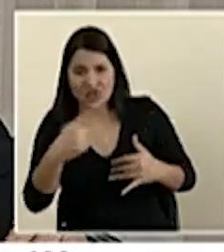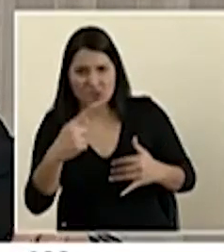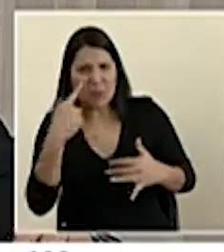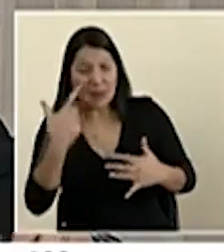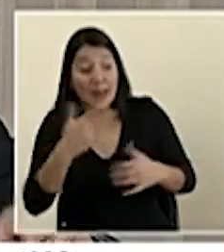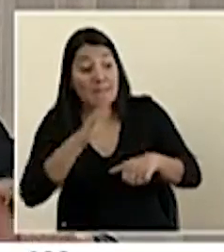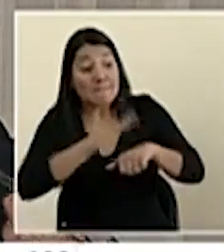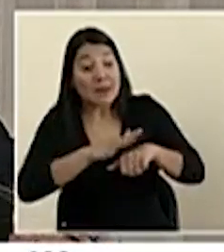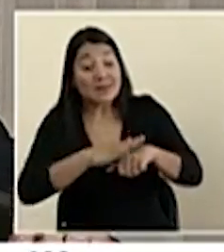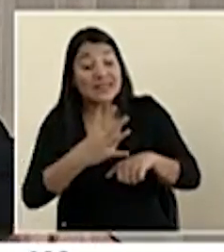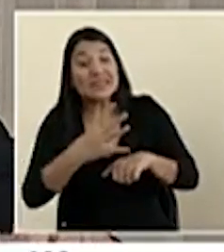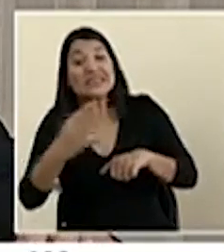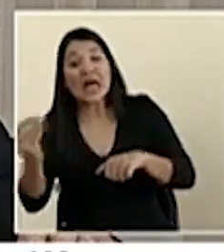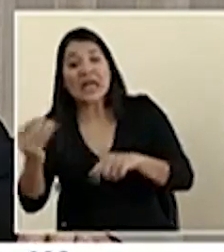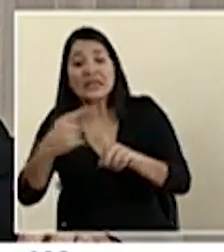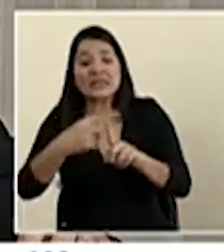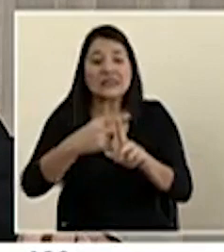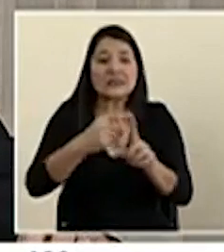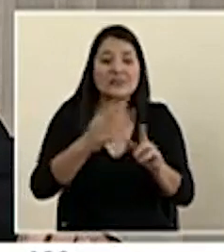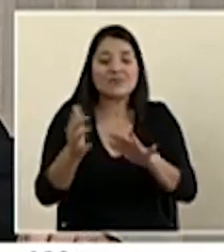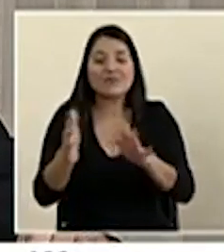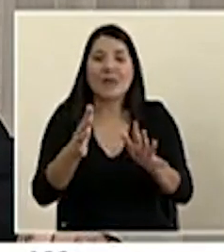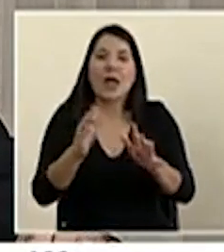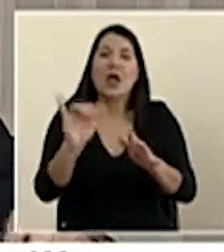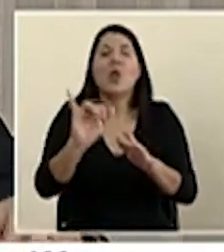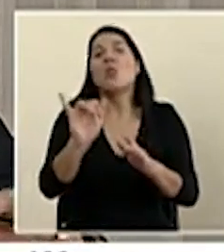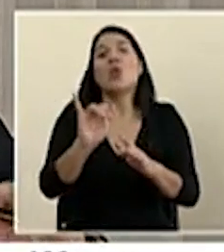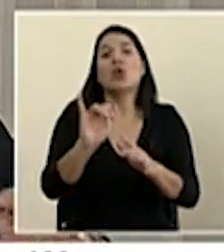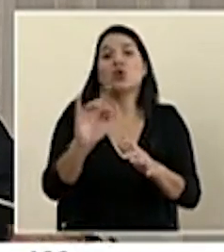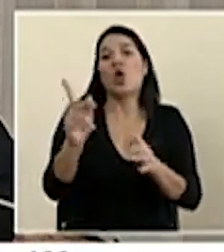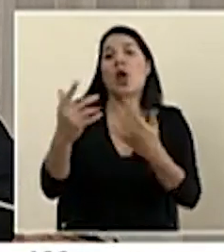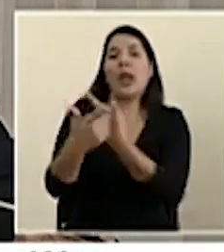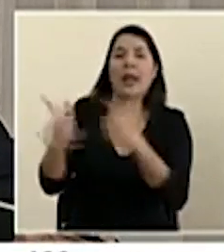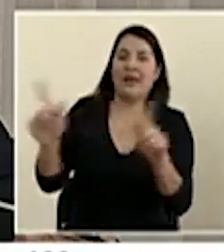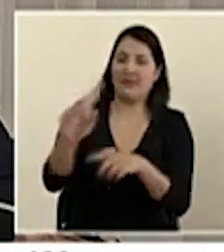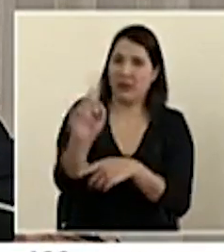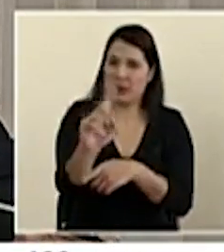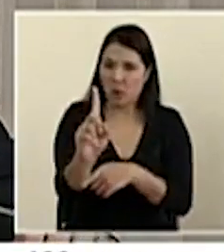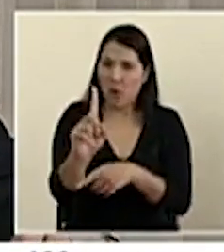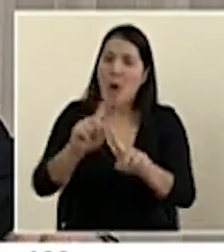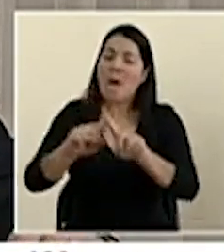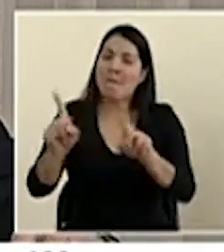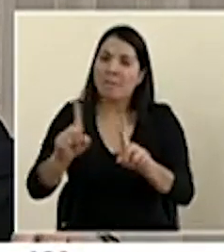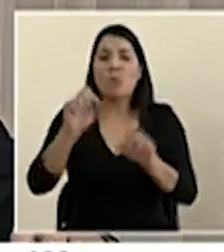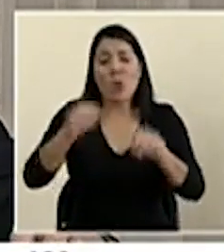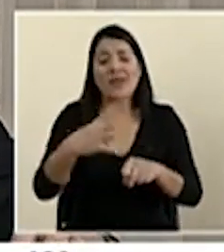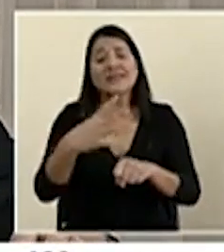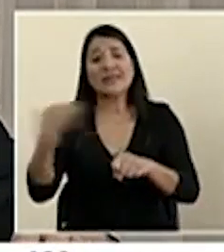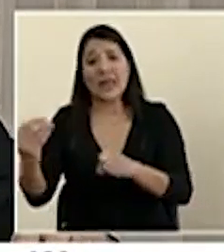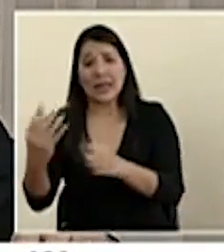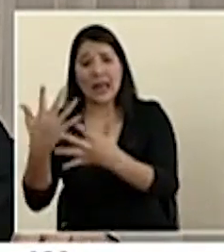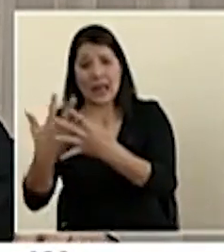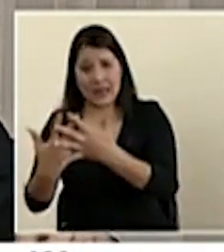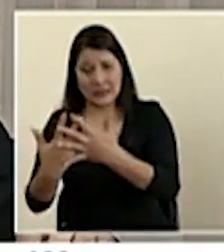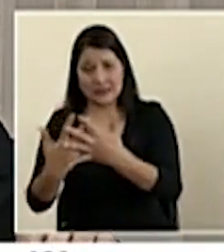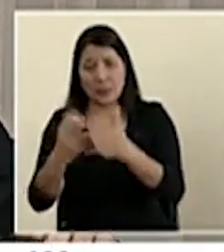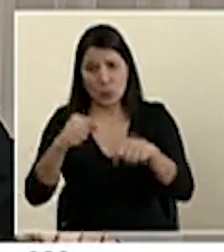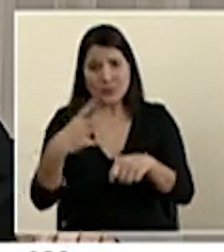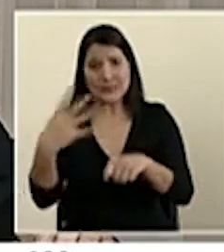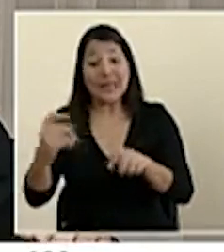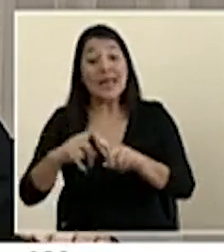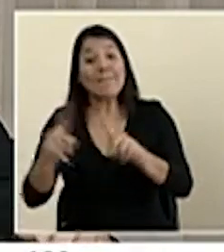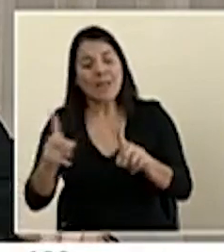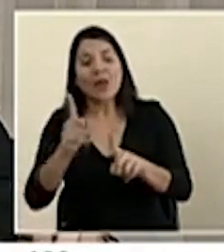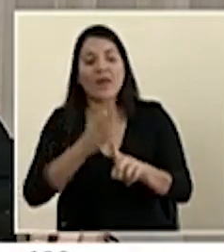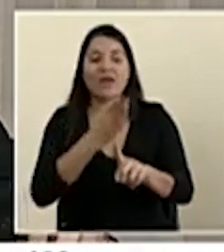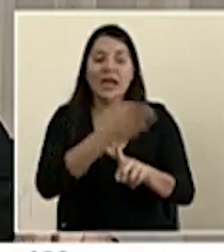donde están justamente bajo una custodia. Pero eso ya indico, lo tocó bastante la Ministra de Justicia, ese tema lo tocó bastante la